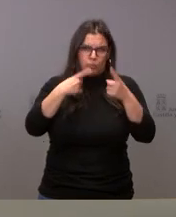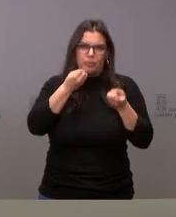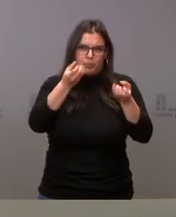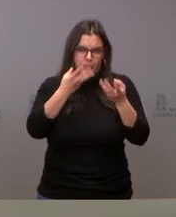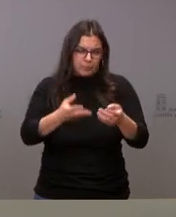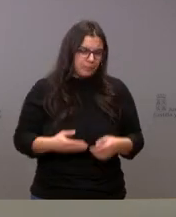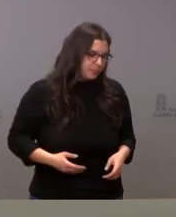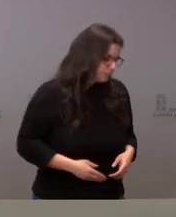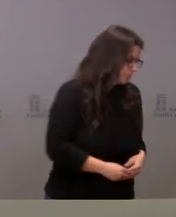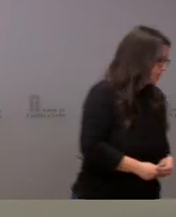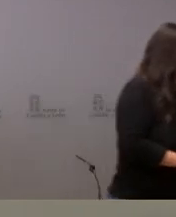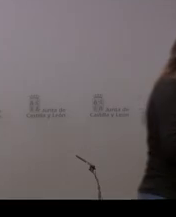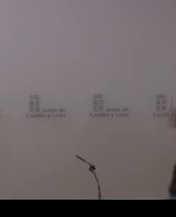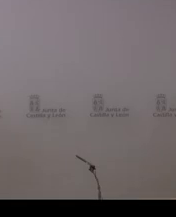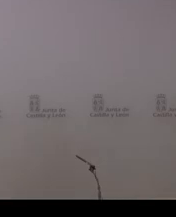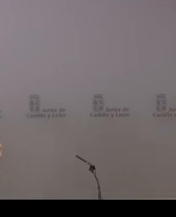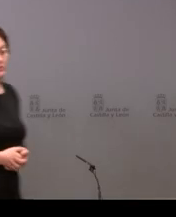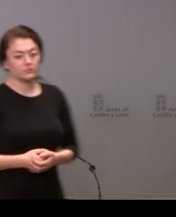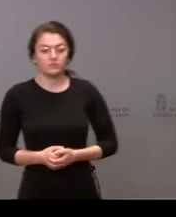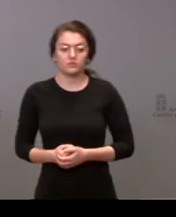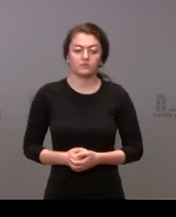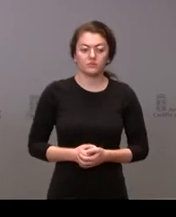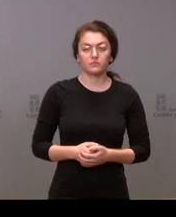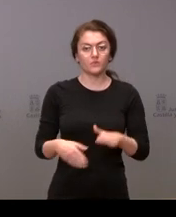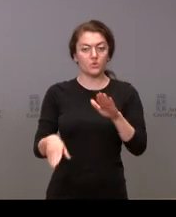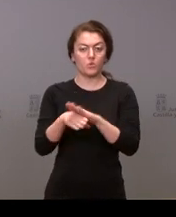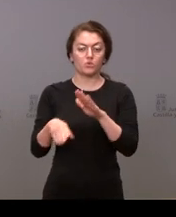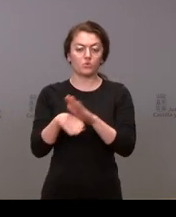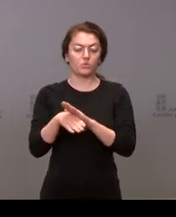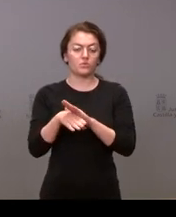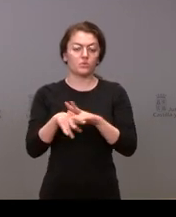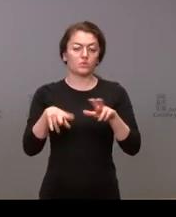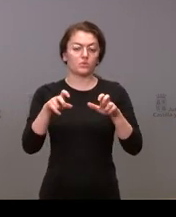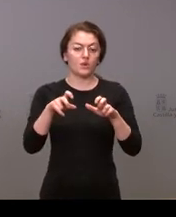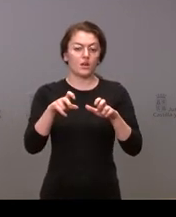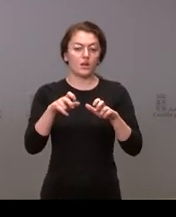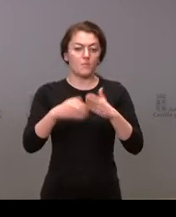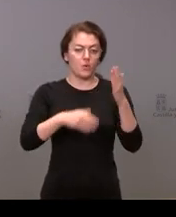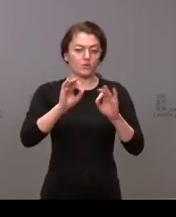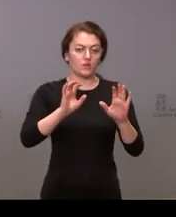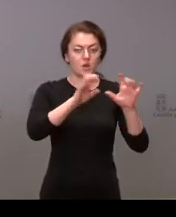hacérsela llegar continuamos y lo hacemos con Carlos Domínguez de ILEON cuando quieras Carlos